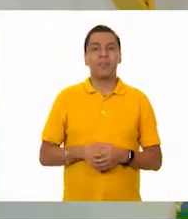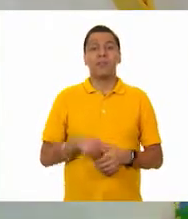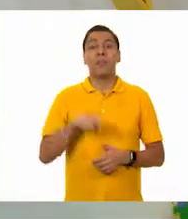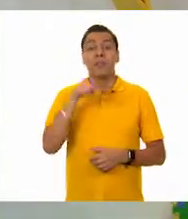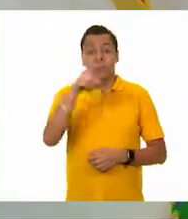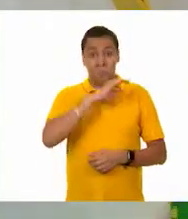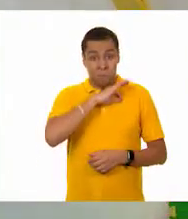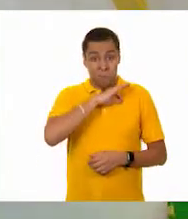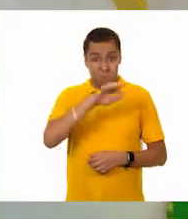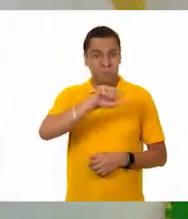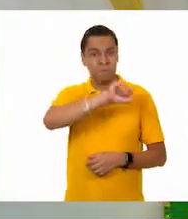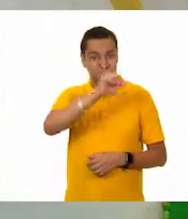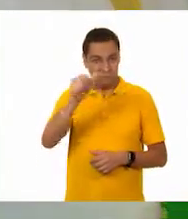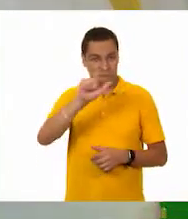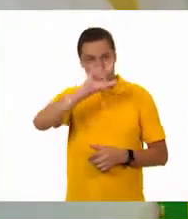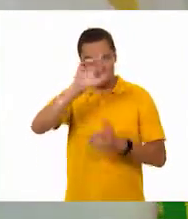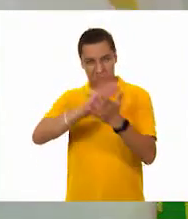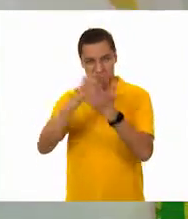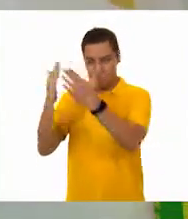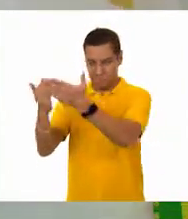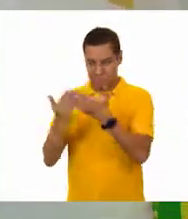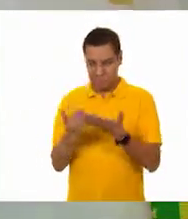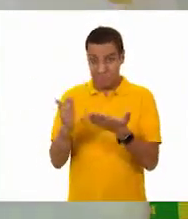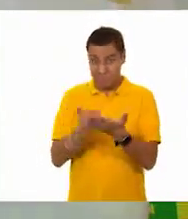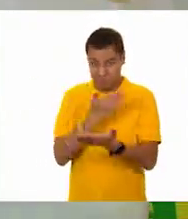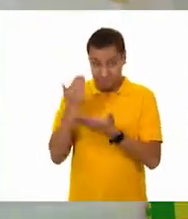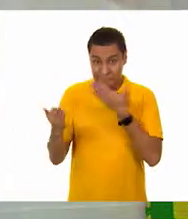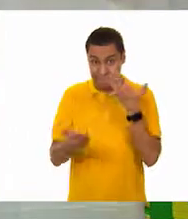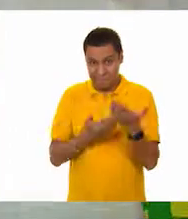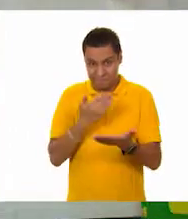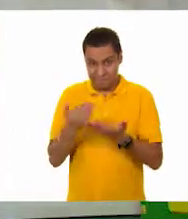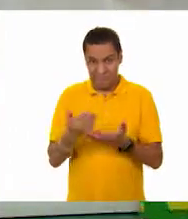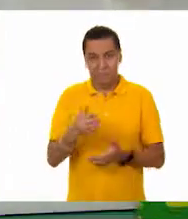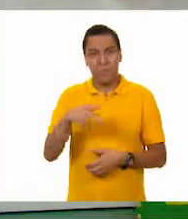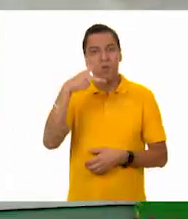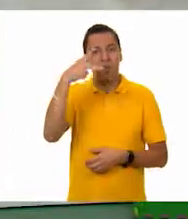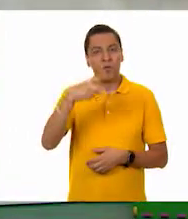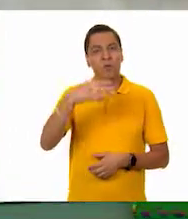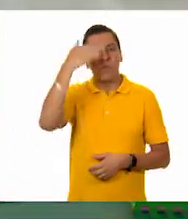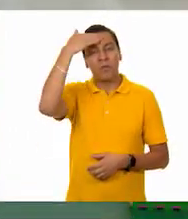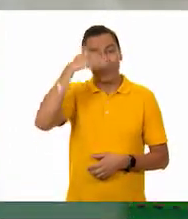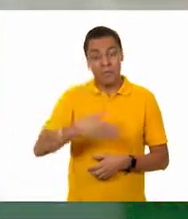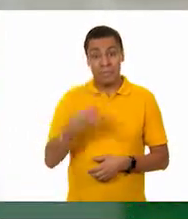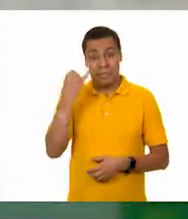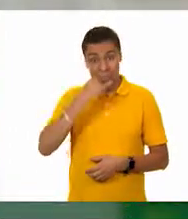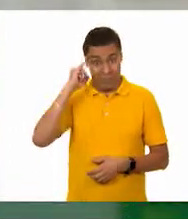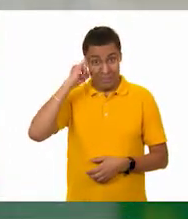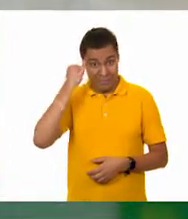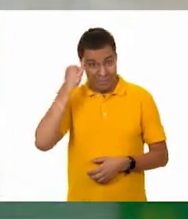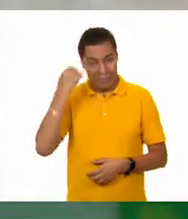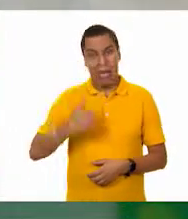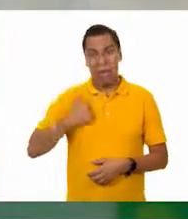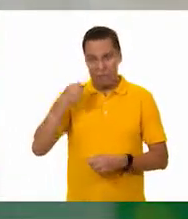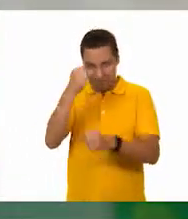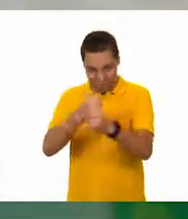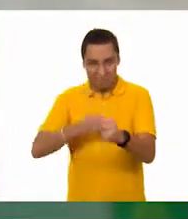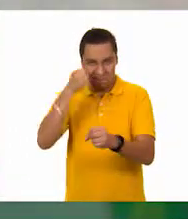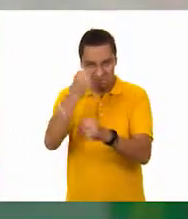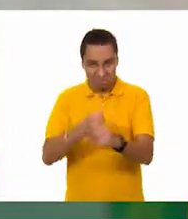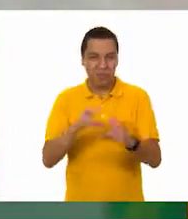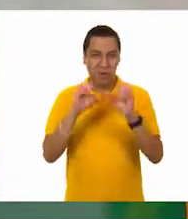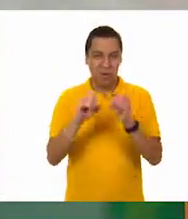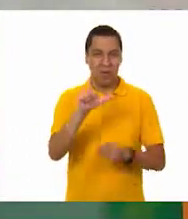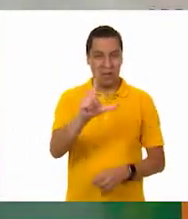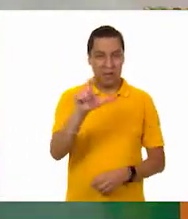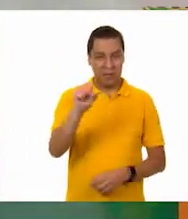posible, consulta otros libros y comenta el tema de hoy con tu familia. Si tienes la fortuna de hablar una lengua indígena, aprovecha también este